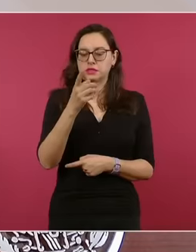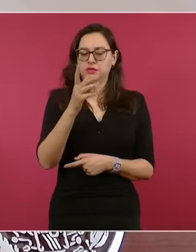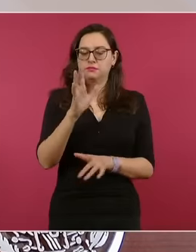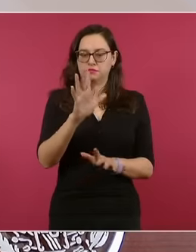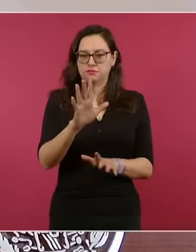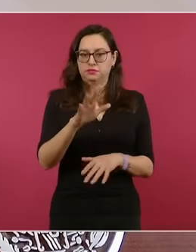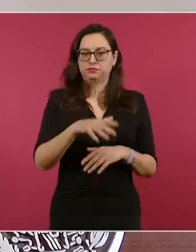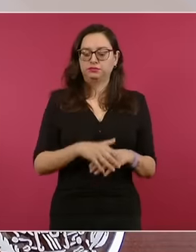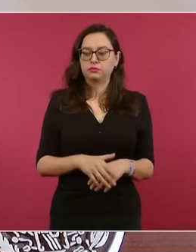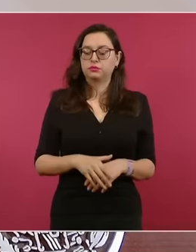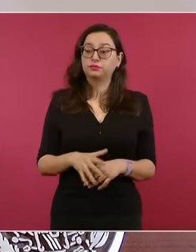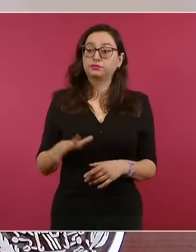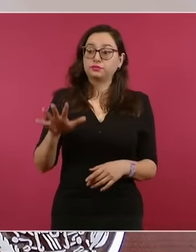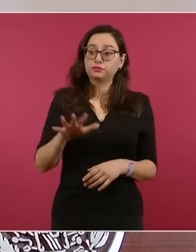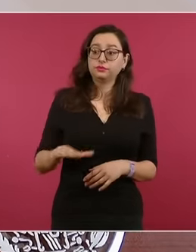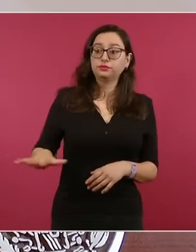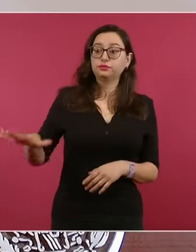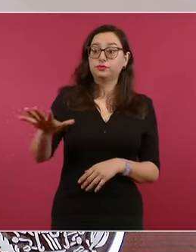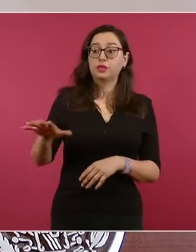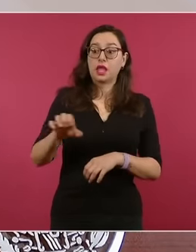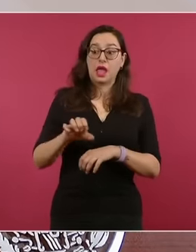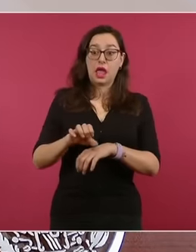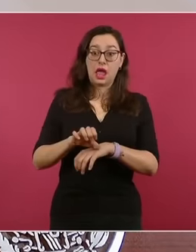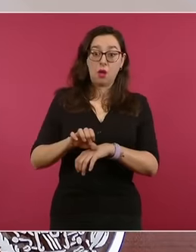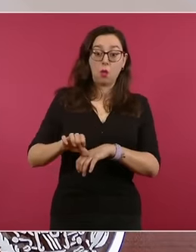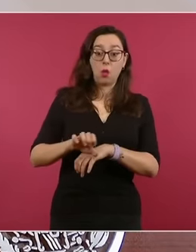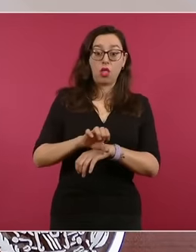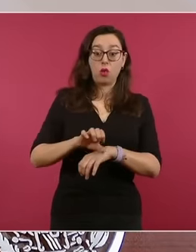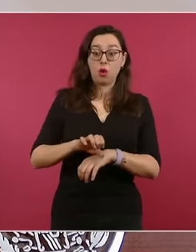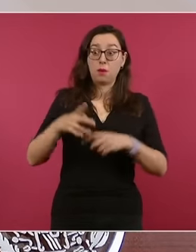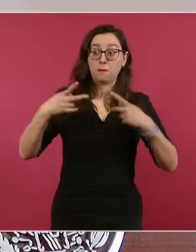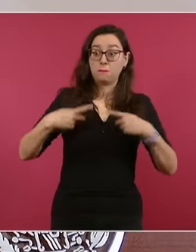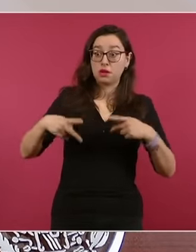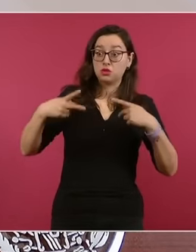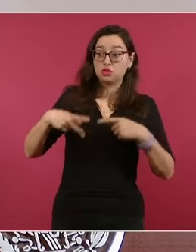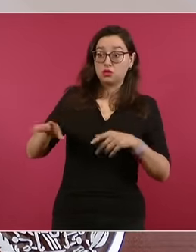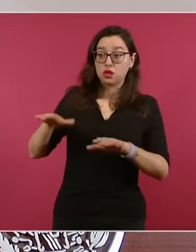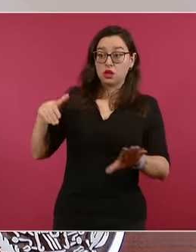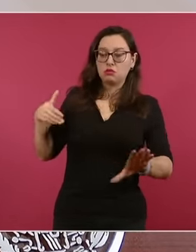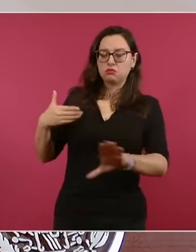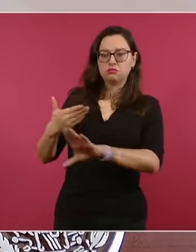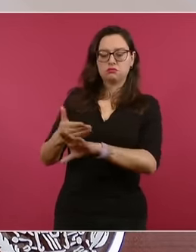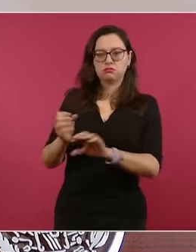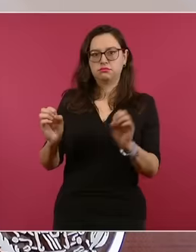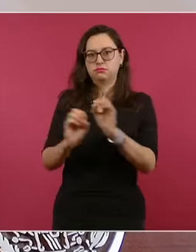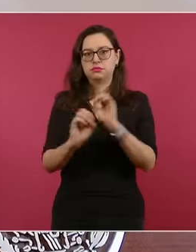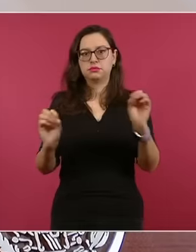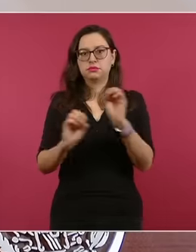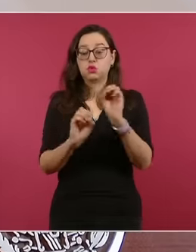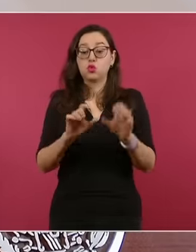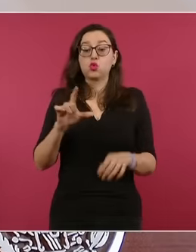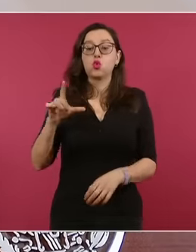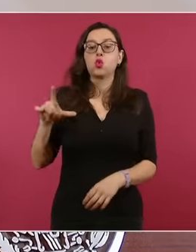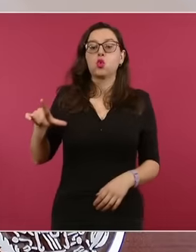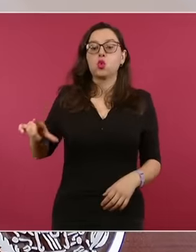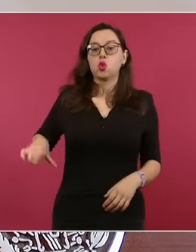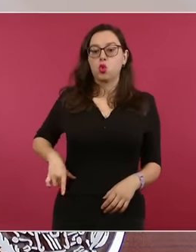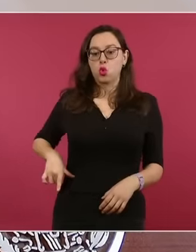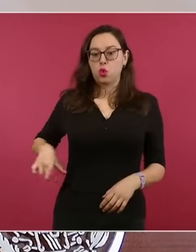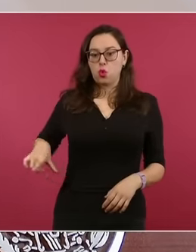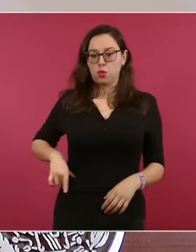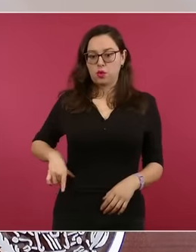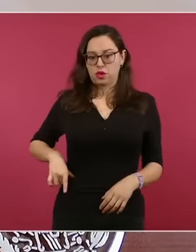de Ecuador, no contra ninguna persona en particular. Segundo, nosotros sí hemos suspendido las relaciones